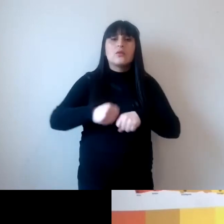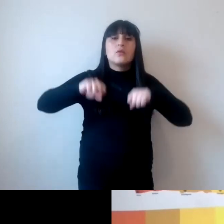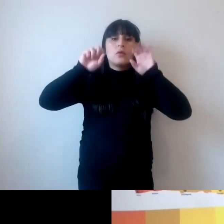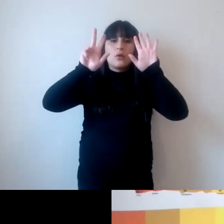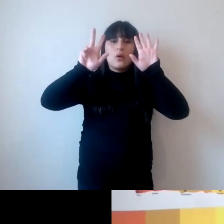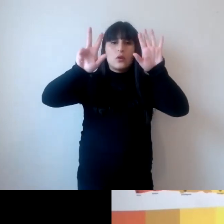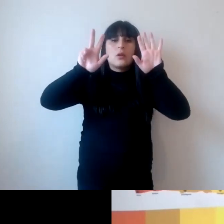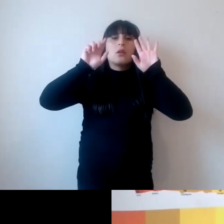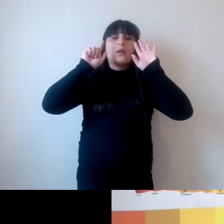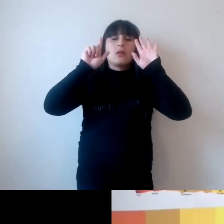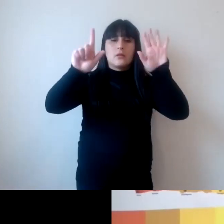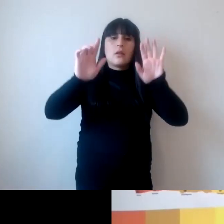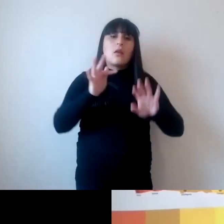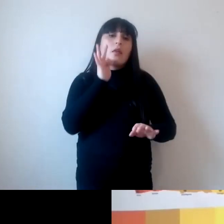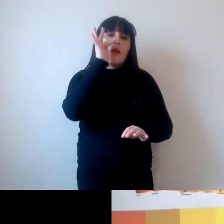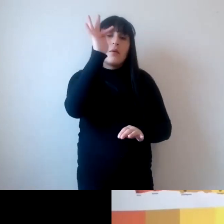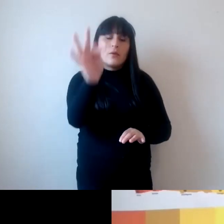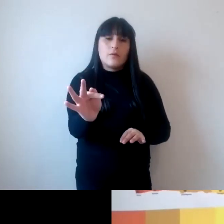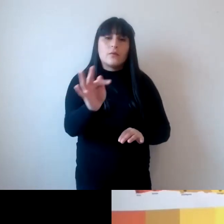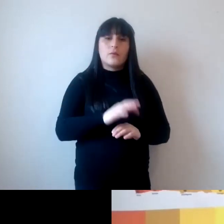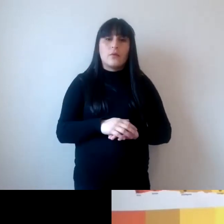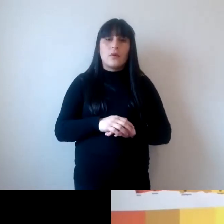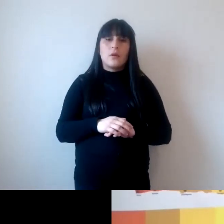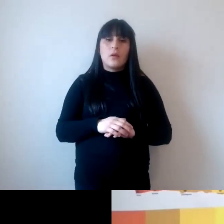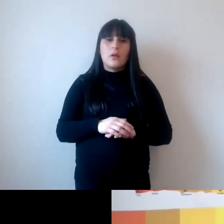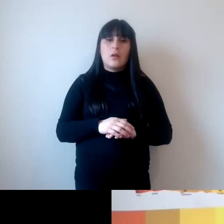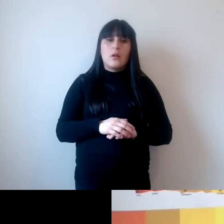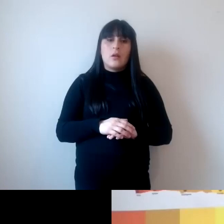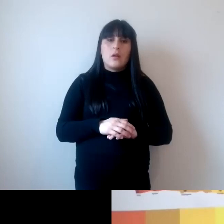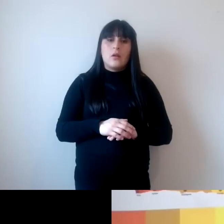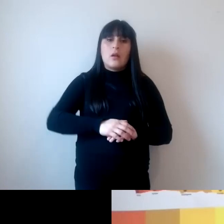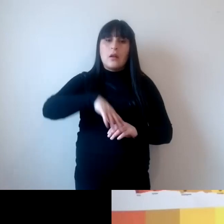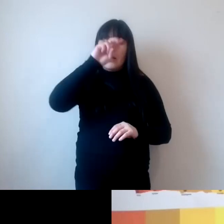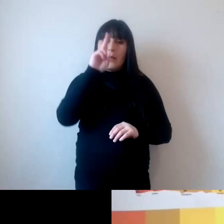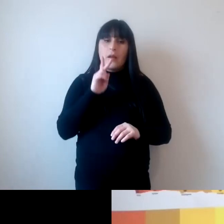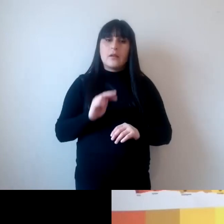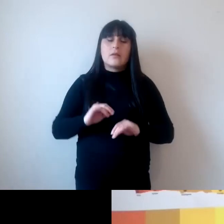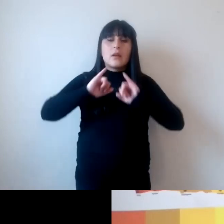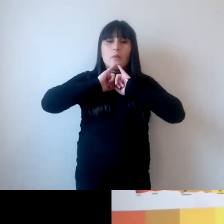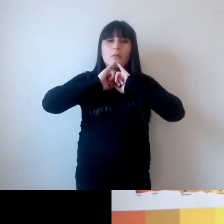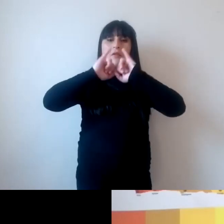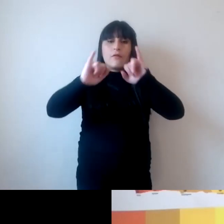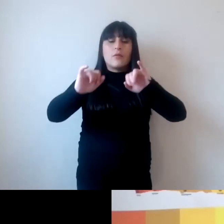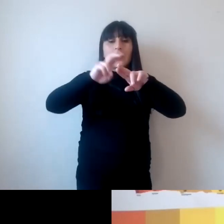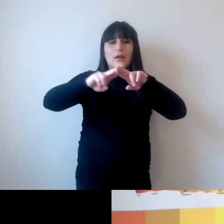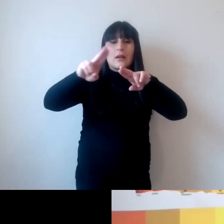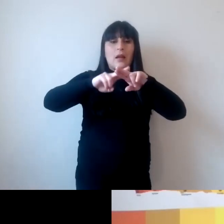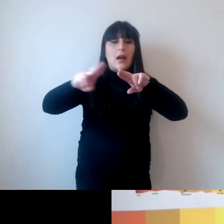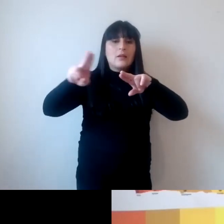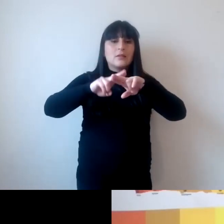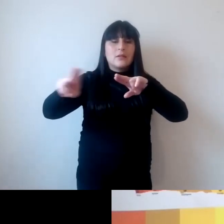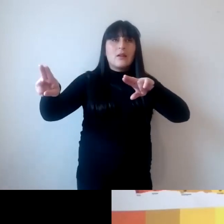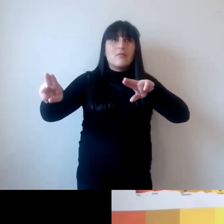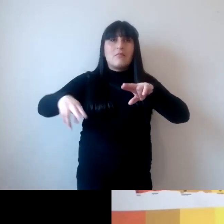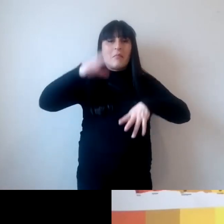nuestro futuro común en el informe de Brundtland que parece que es por tanto un informe elaborado por un comité de sabios y de sabias